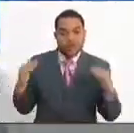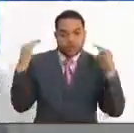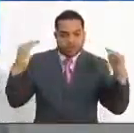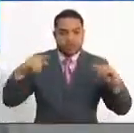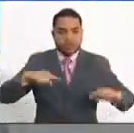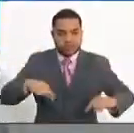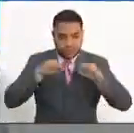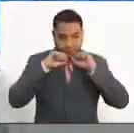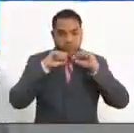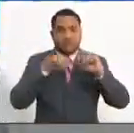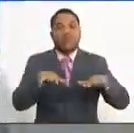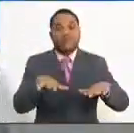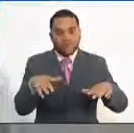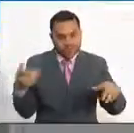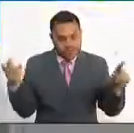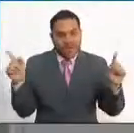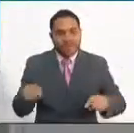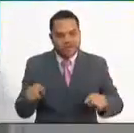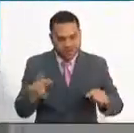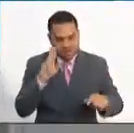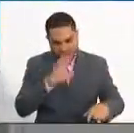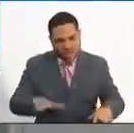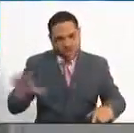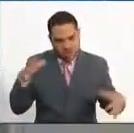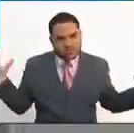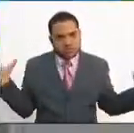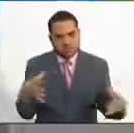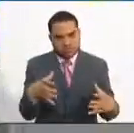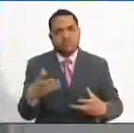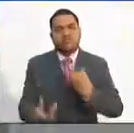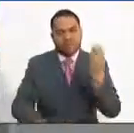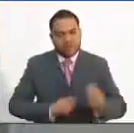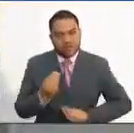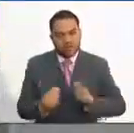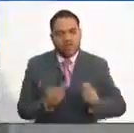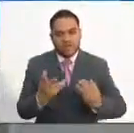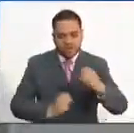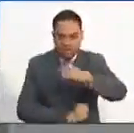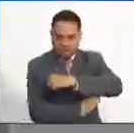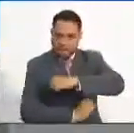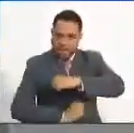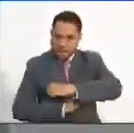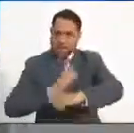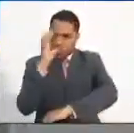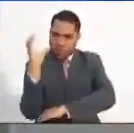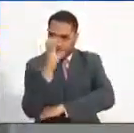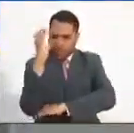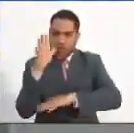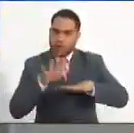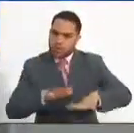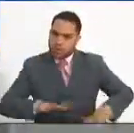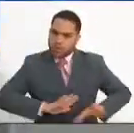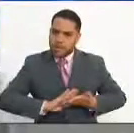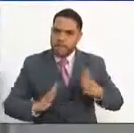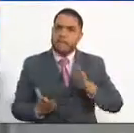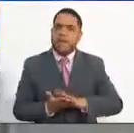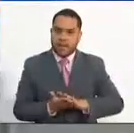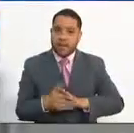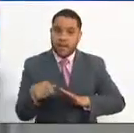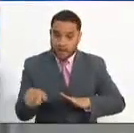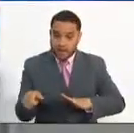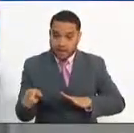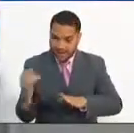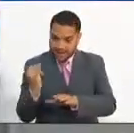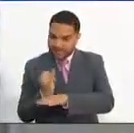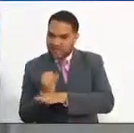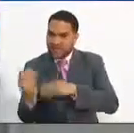Pública se une a este clamor nacional, empezar a construir las bases de una Colombia en paz. Por eso la institución ha organizado